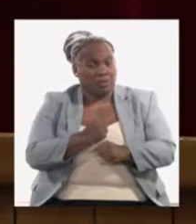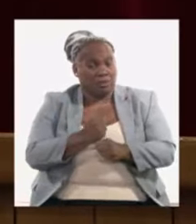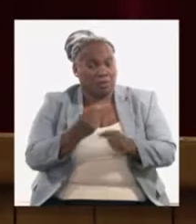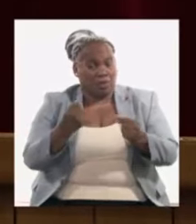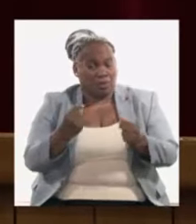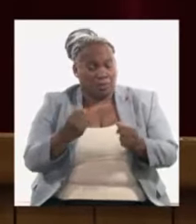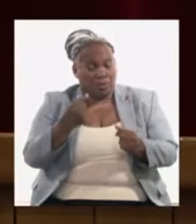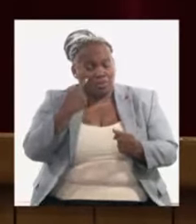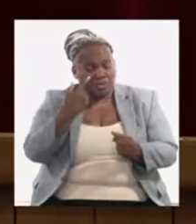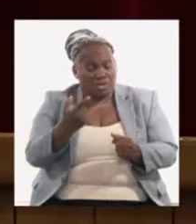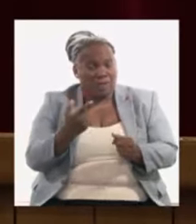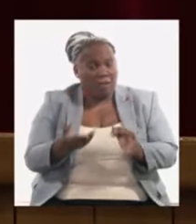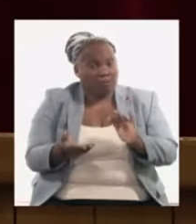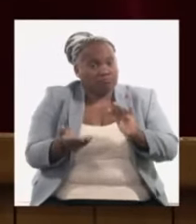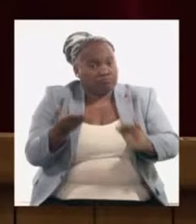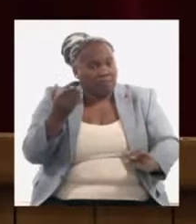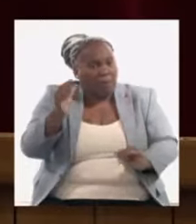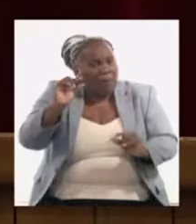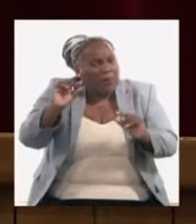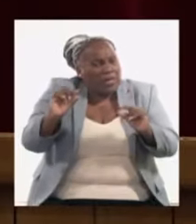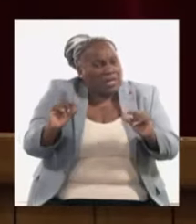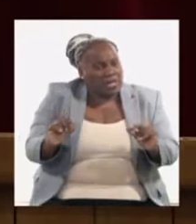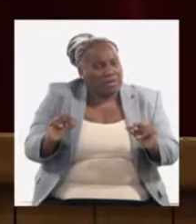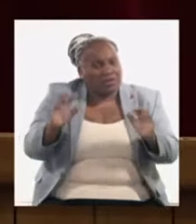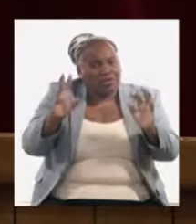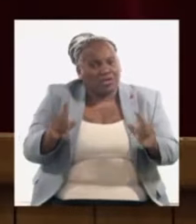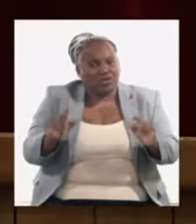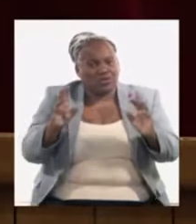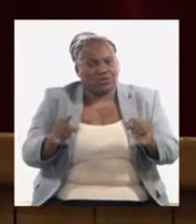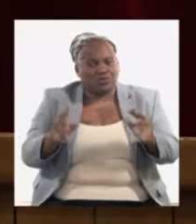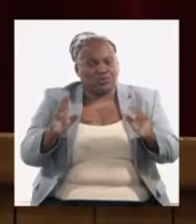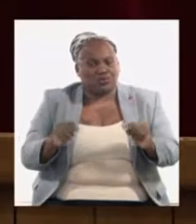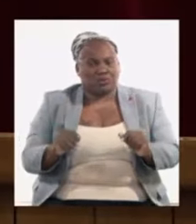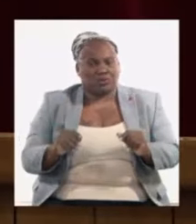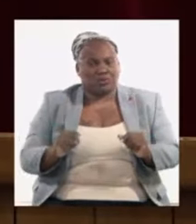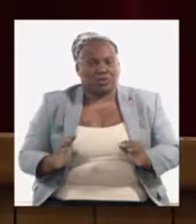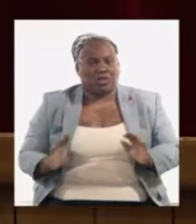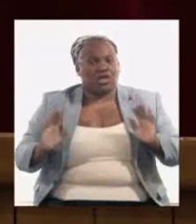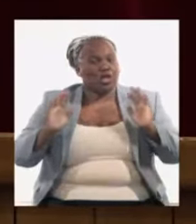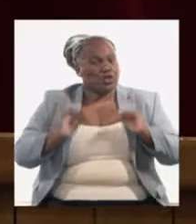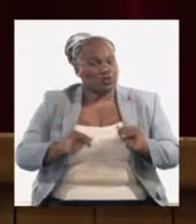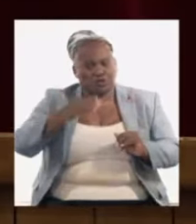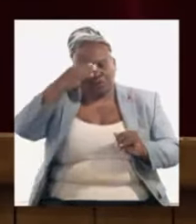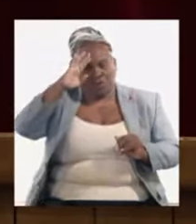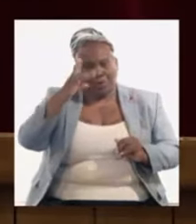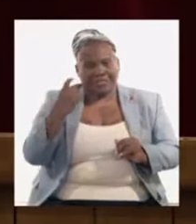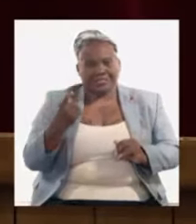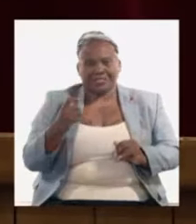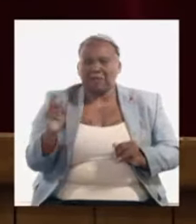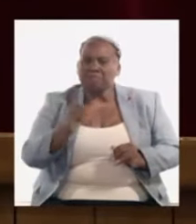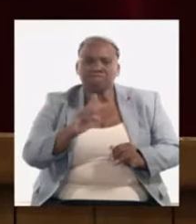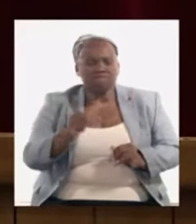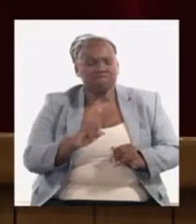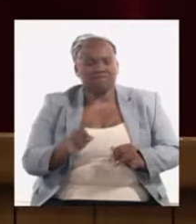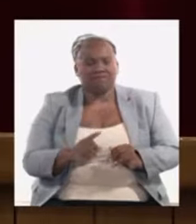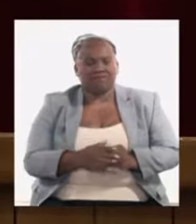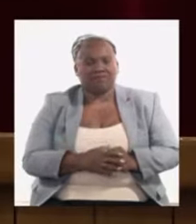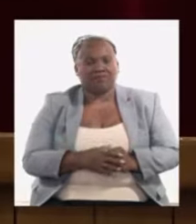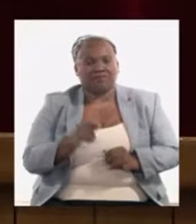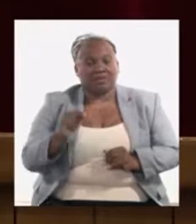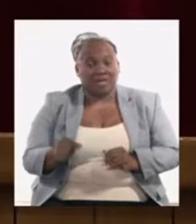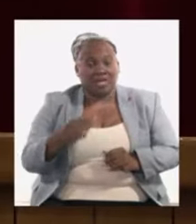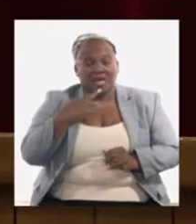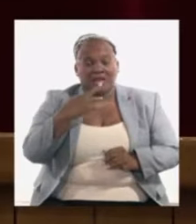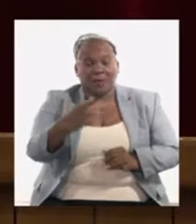recuperación los resultados alcanzados no son los que el país necesita la baja respuesta